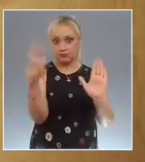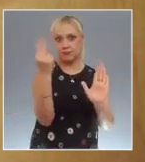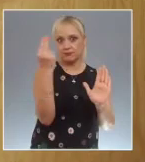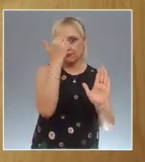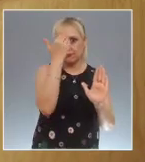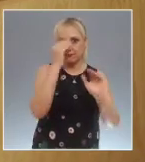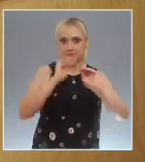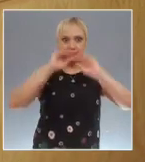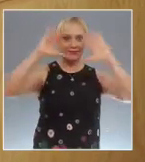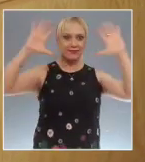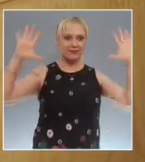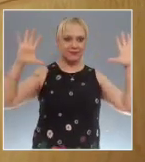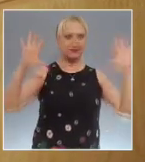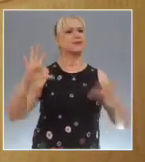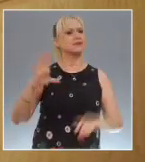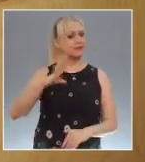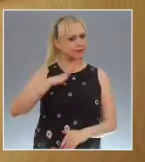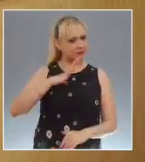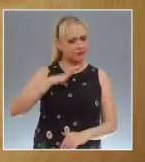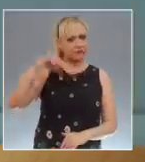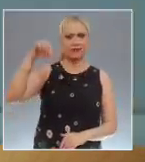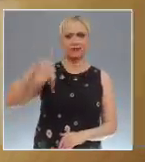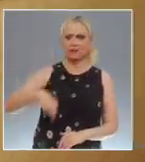disposición de los socios de Atei.